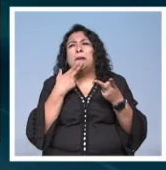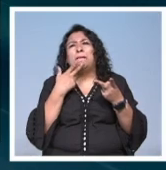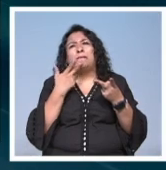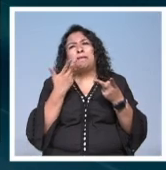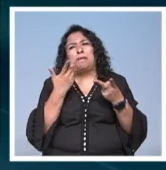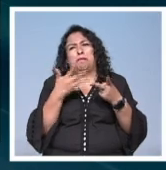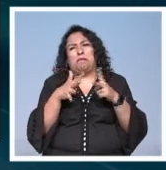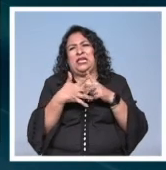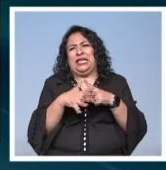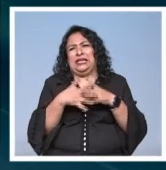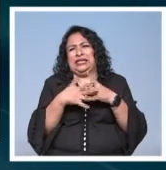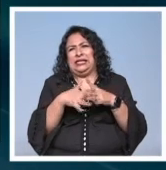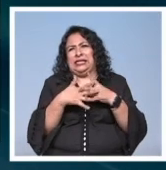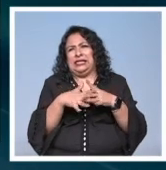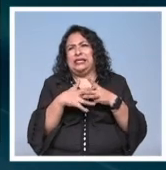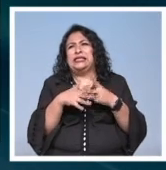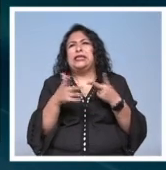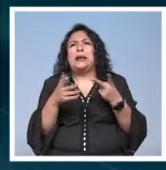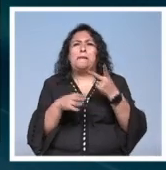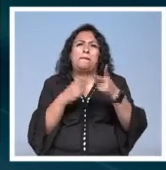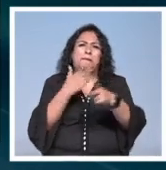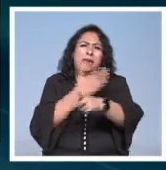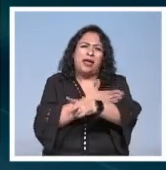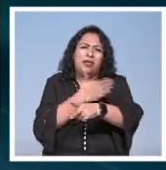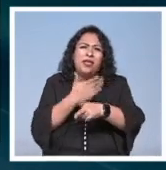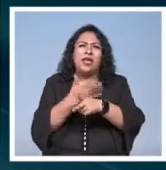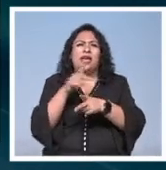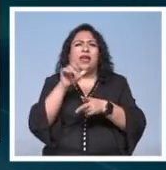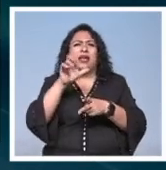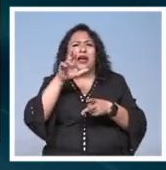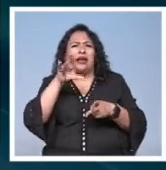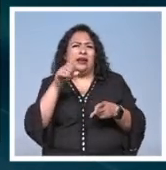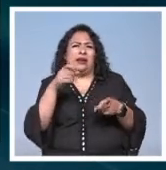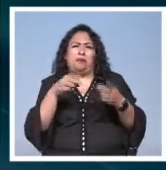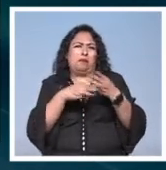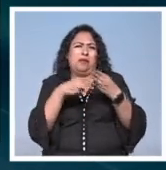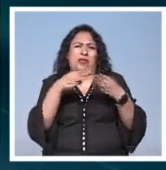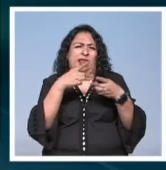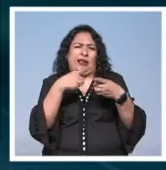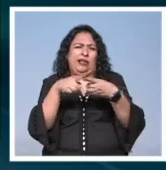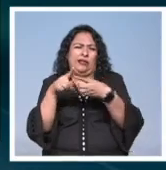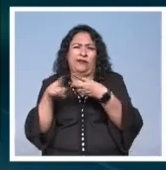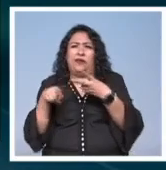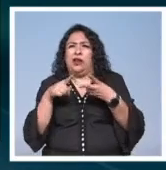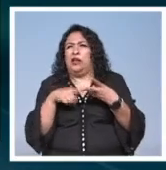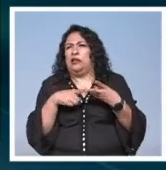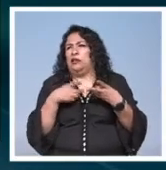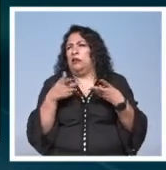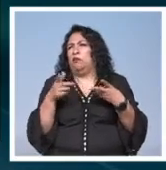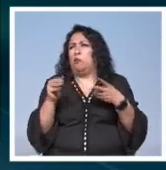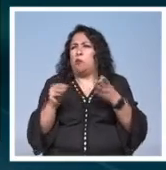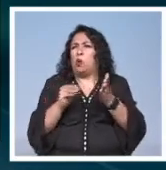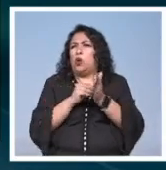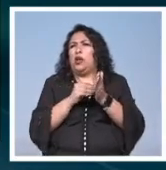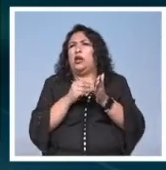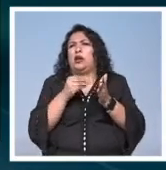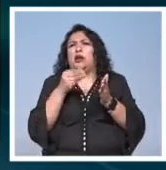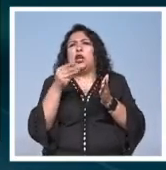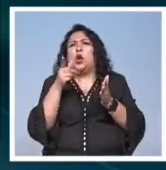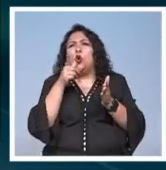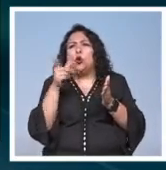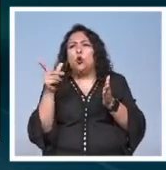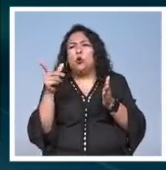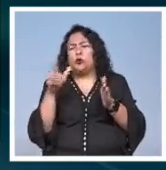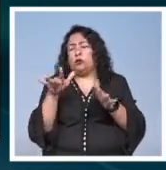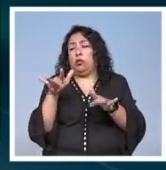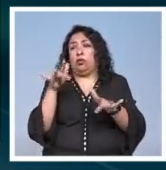mixta de madera con acrílicos con incrustación de luz